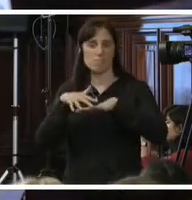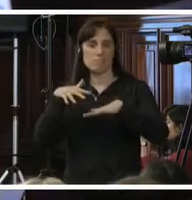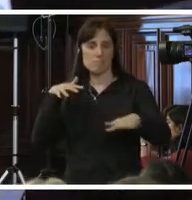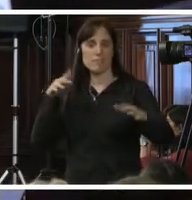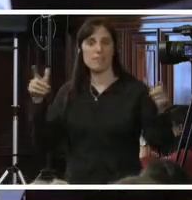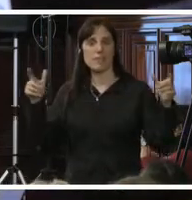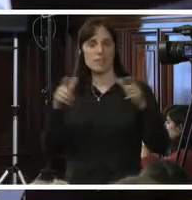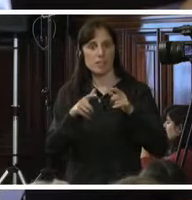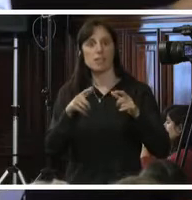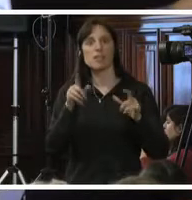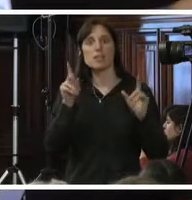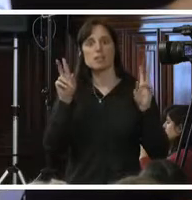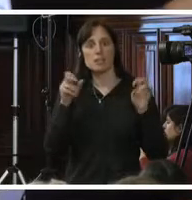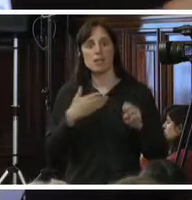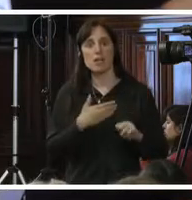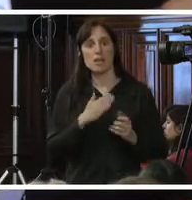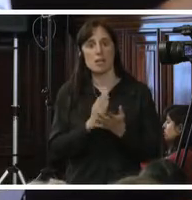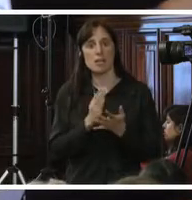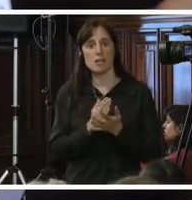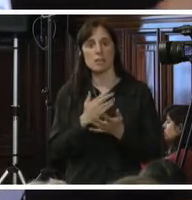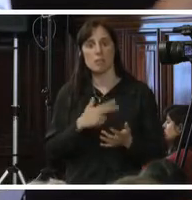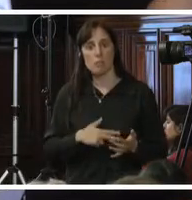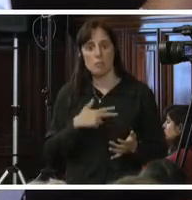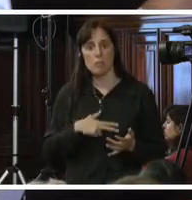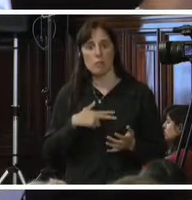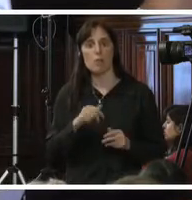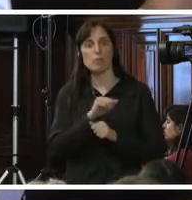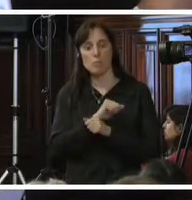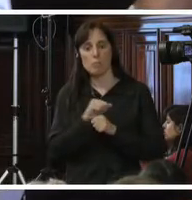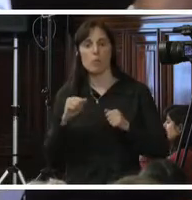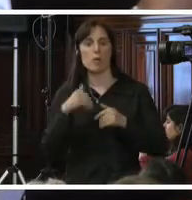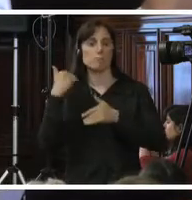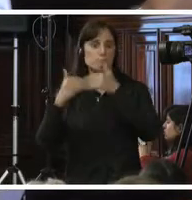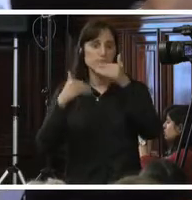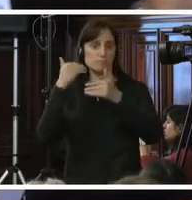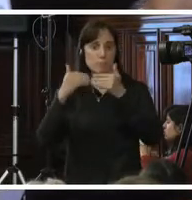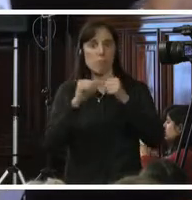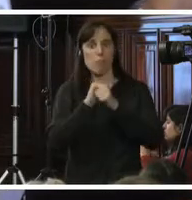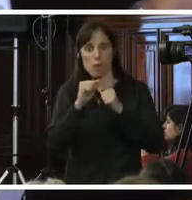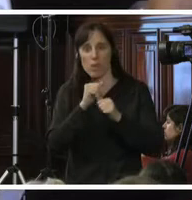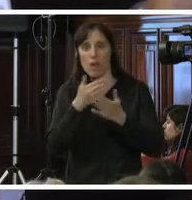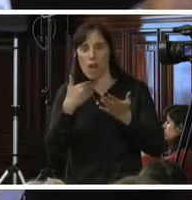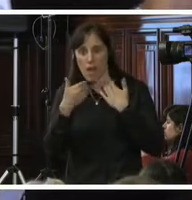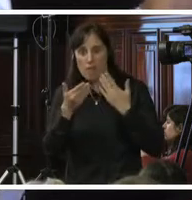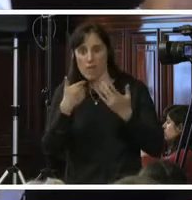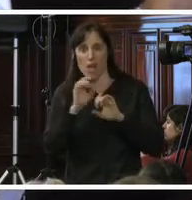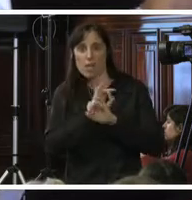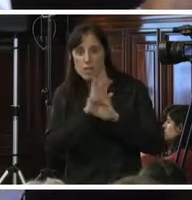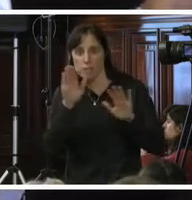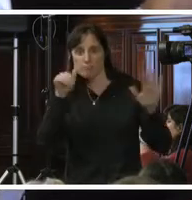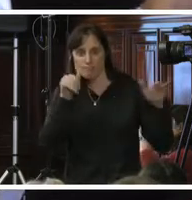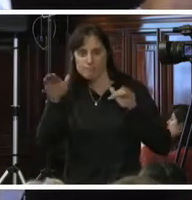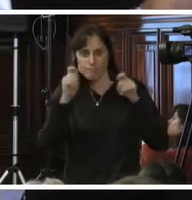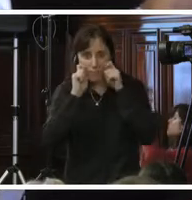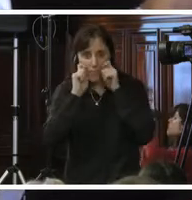posibilitará que la situación en materia de derechos humanos de las víctimas de trata de personas en la región sea abordada de manera integral y se hagan los llamados